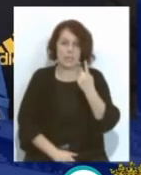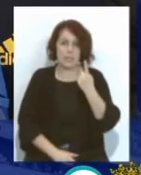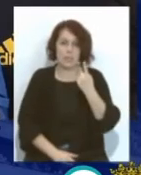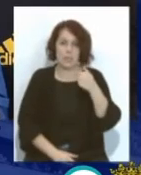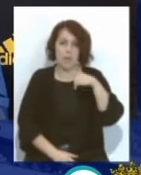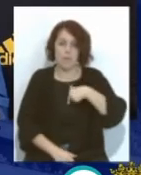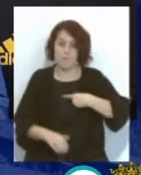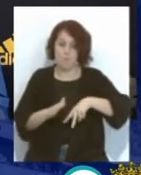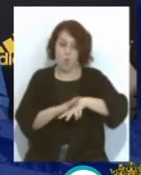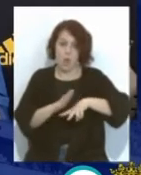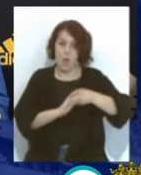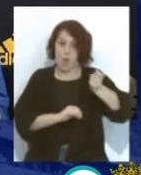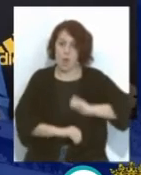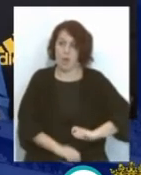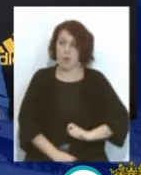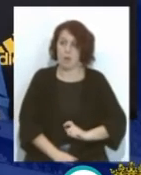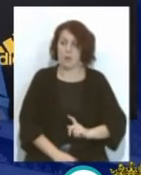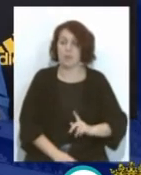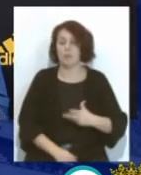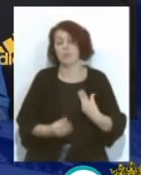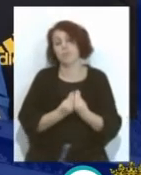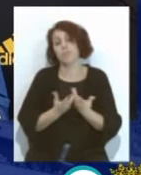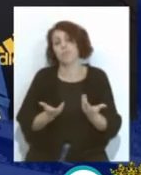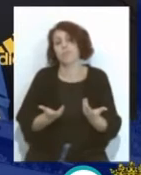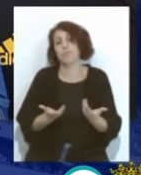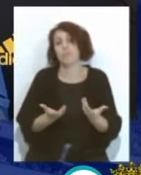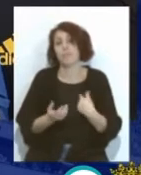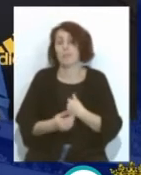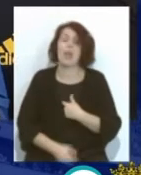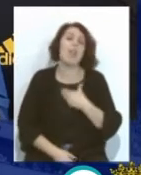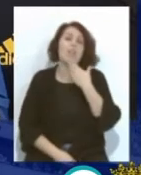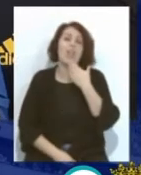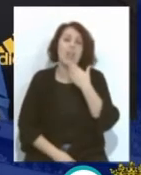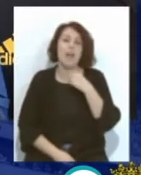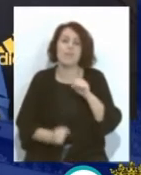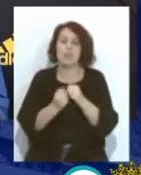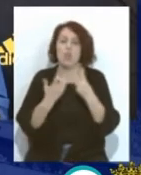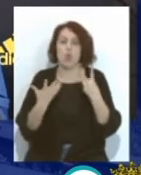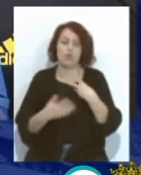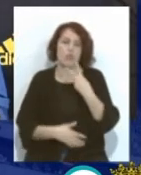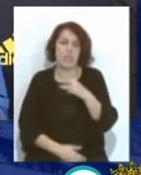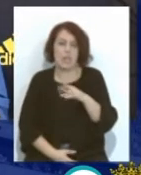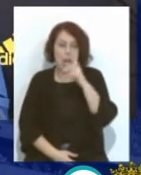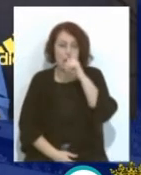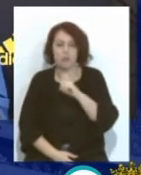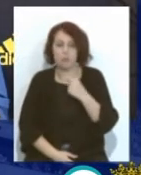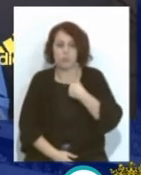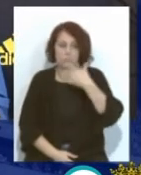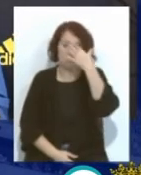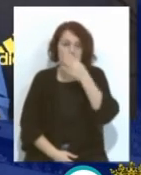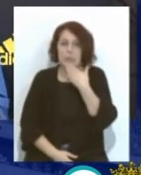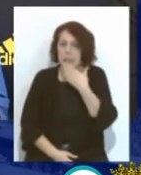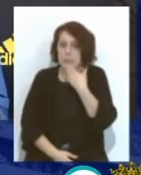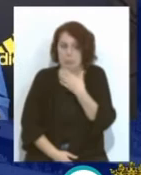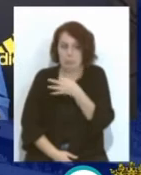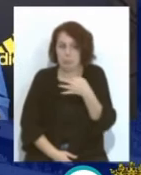futbolista Con Hacerlo con Bueno Con 28 años 30 Creo que Es una Edad buena En